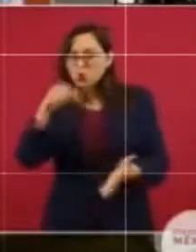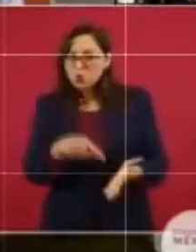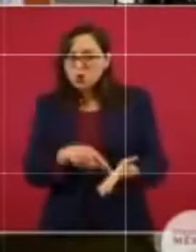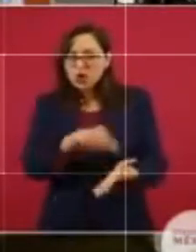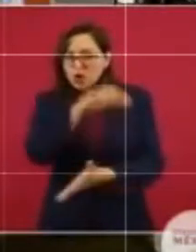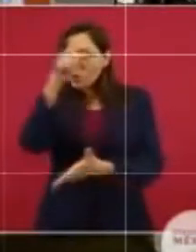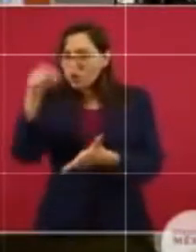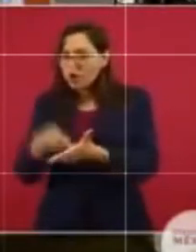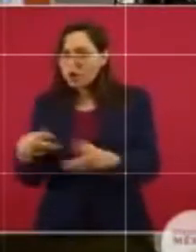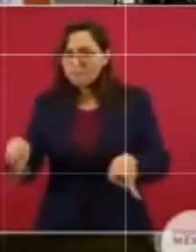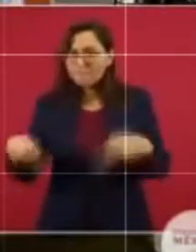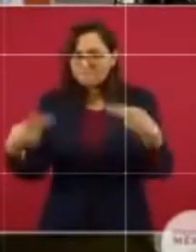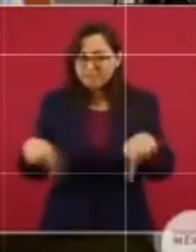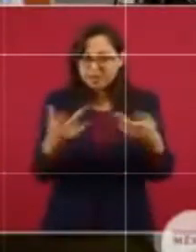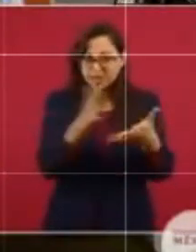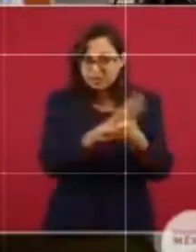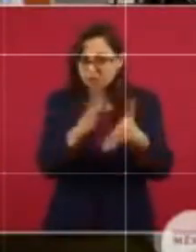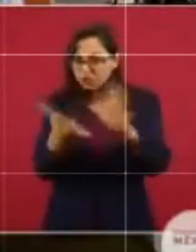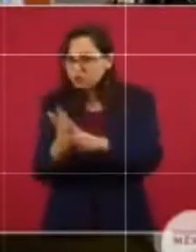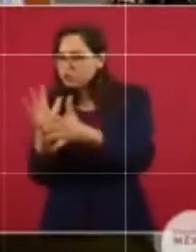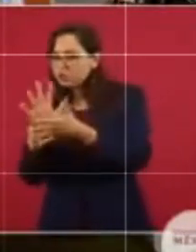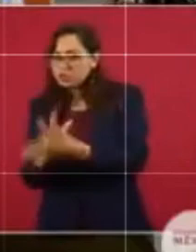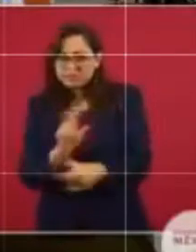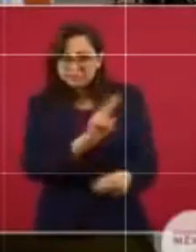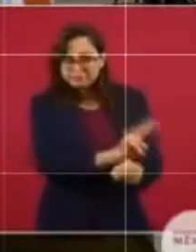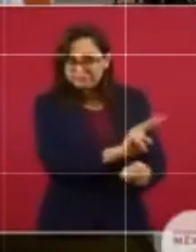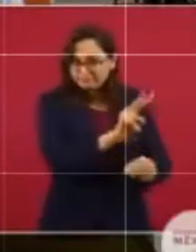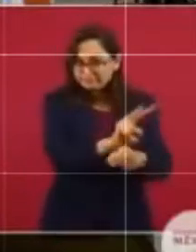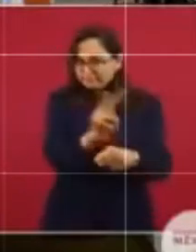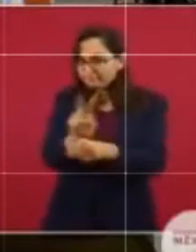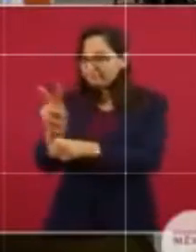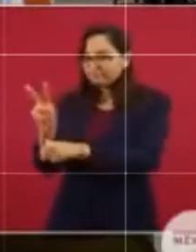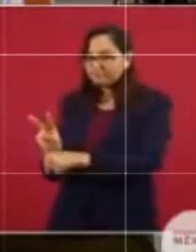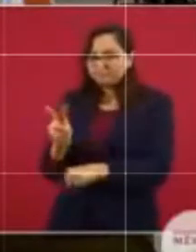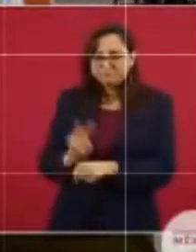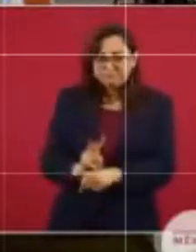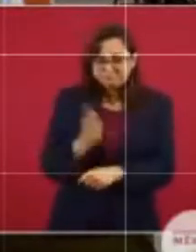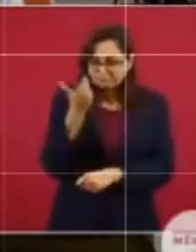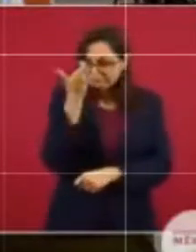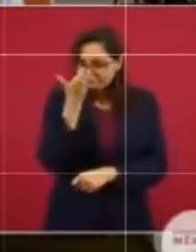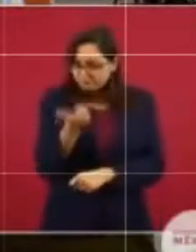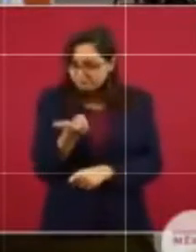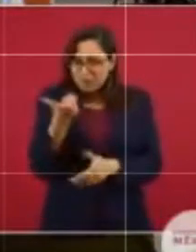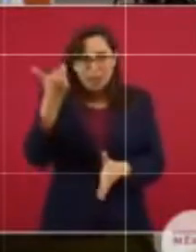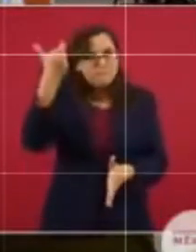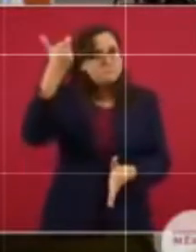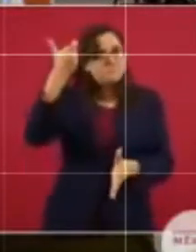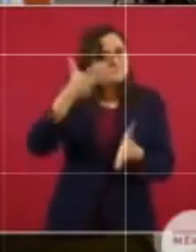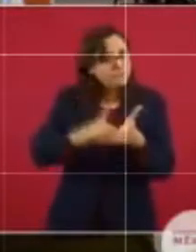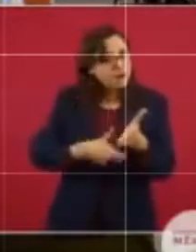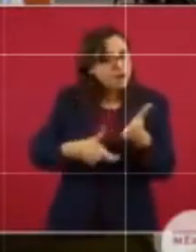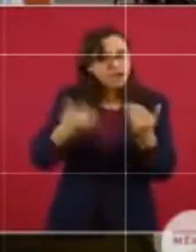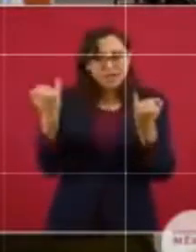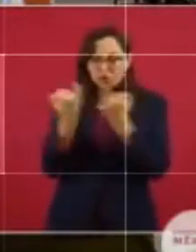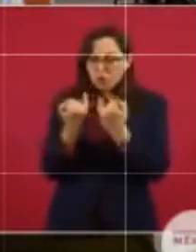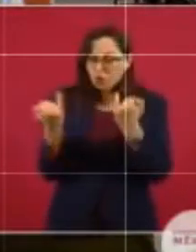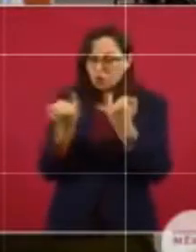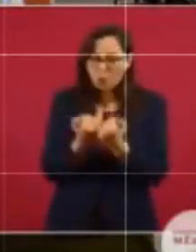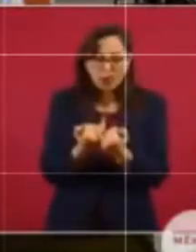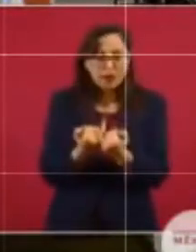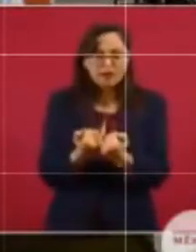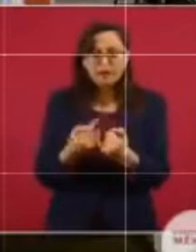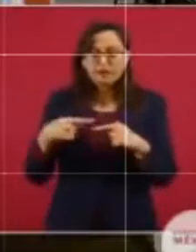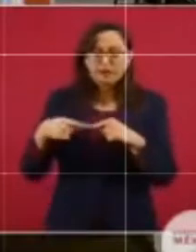de la cadena de producción de tortilla con el fin de mantener el precio y definir acciones para el primer semestre